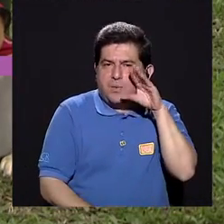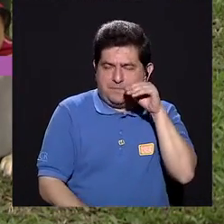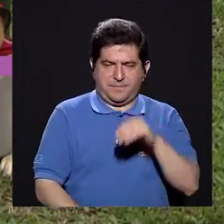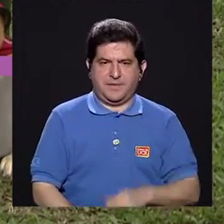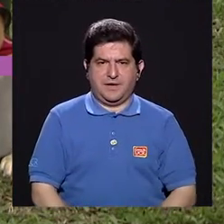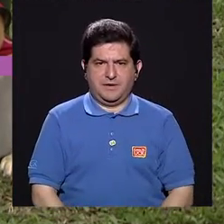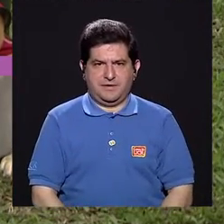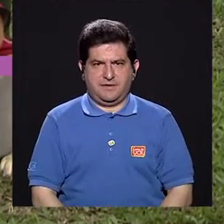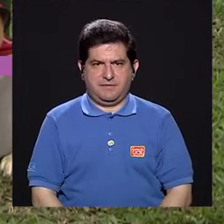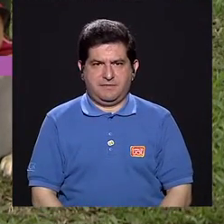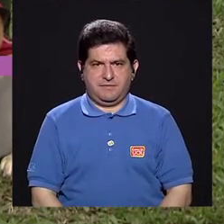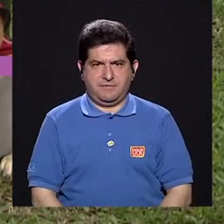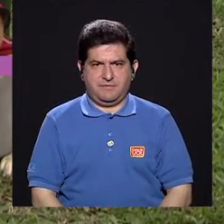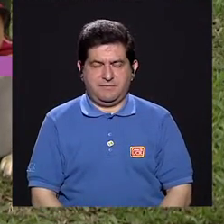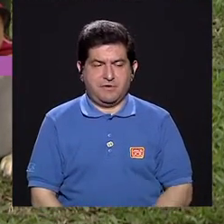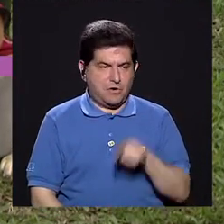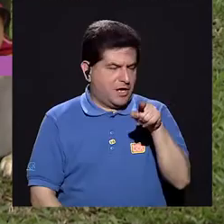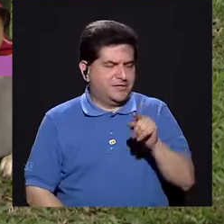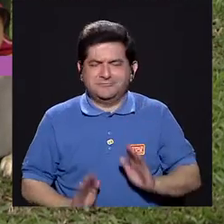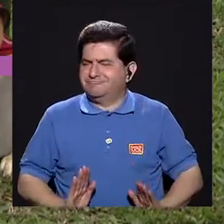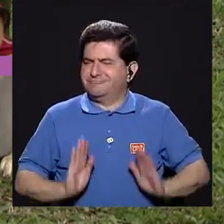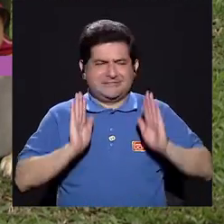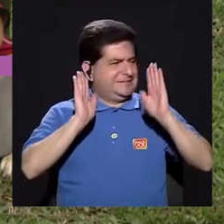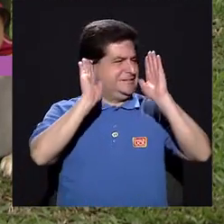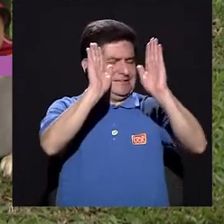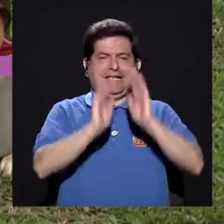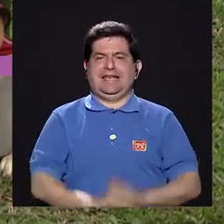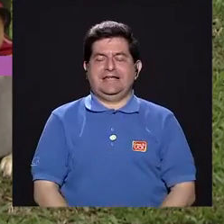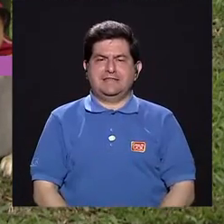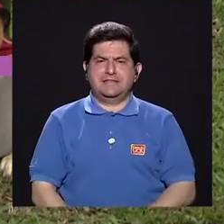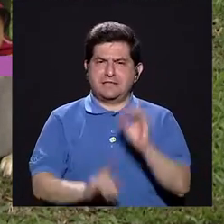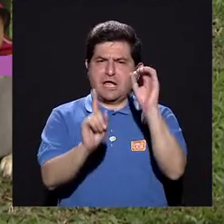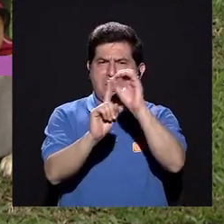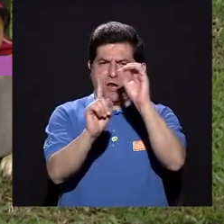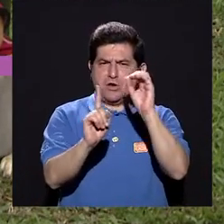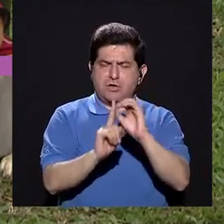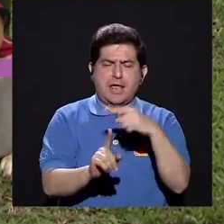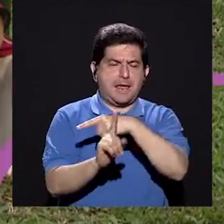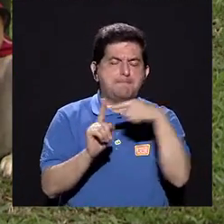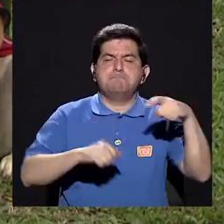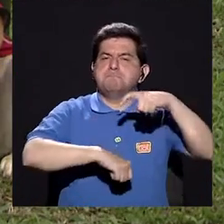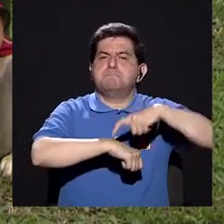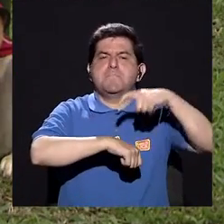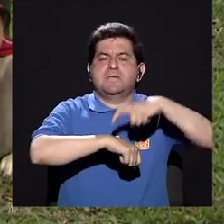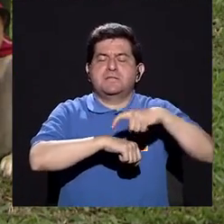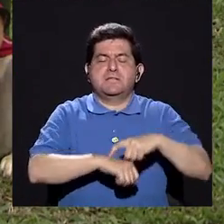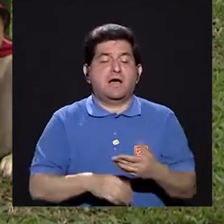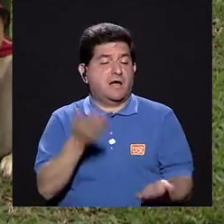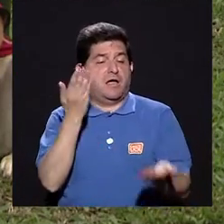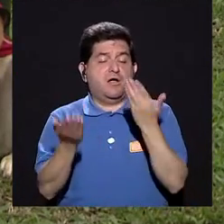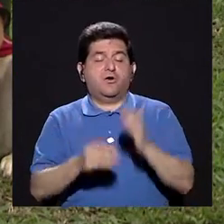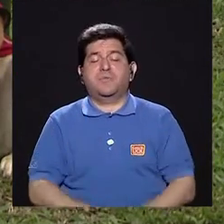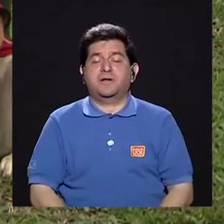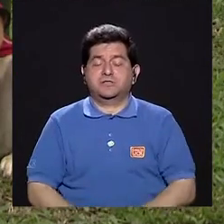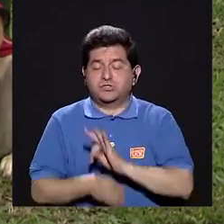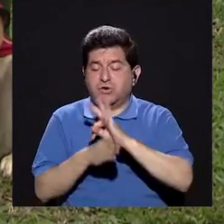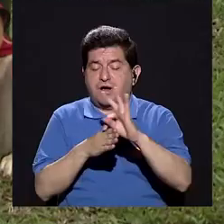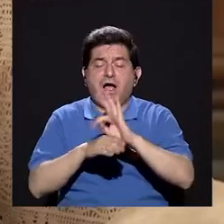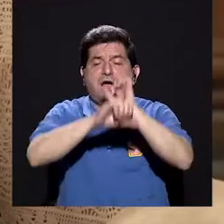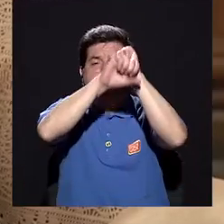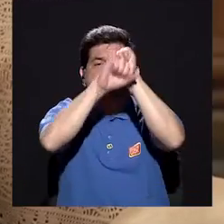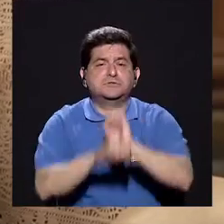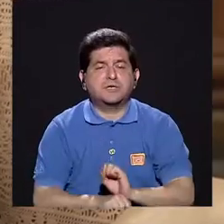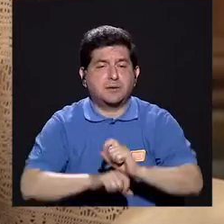terapia extraordinaria. Usted logra los objetivos en la mitad del tiempo que logra en una terapia tradicional.